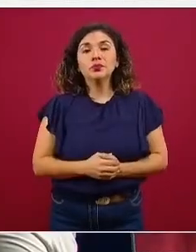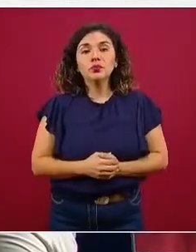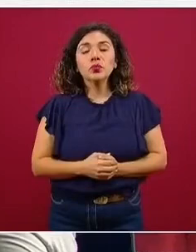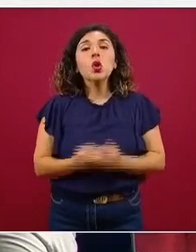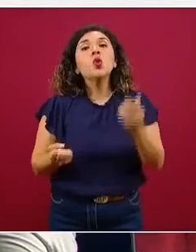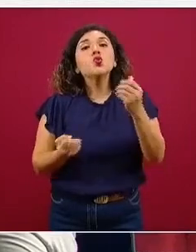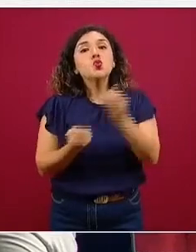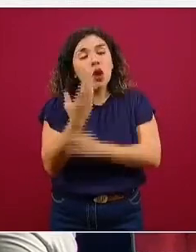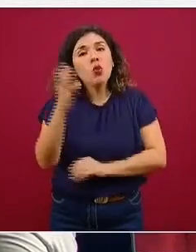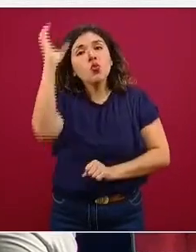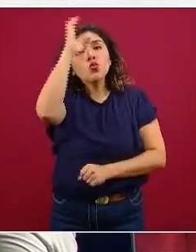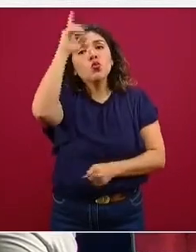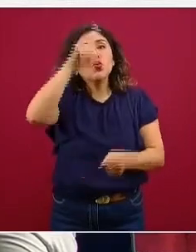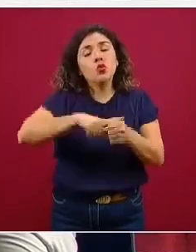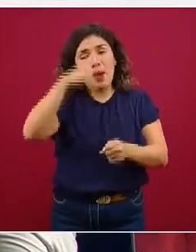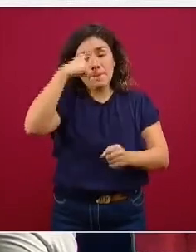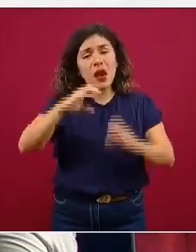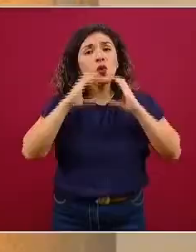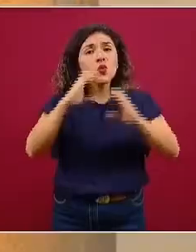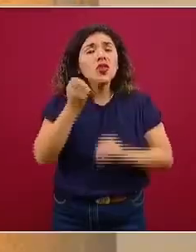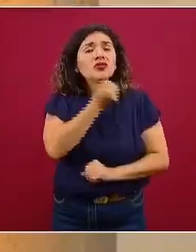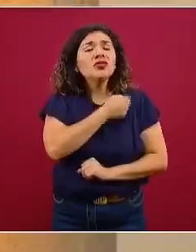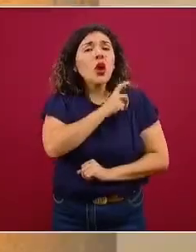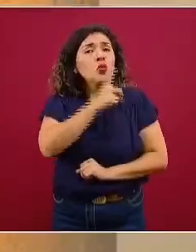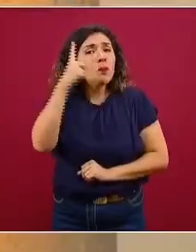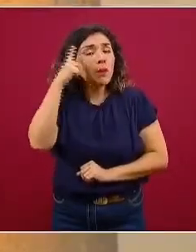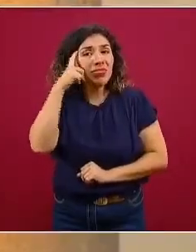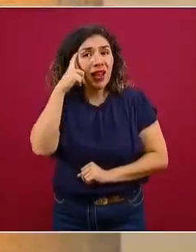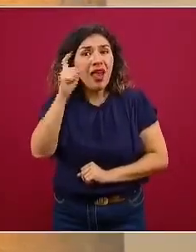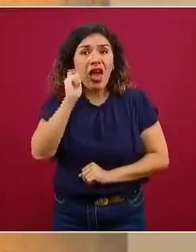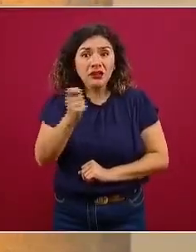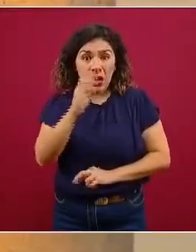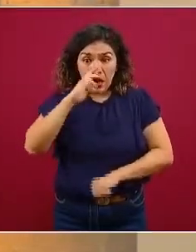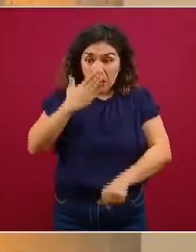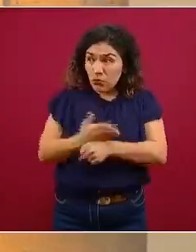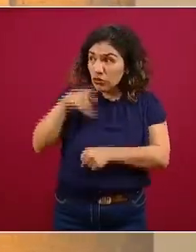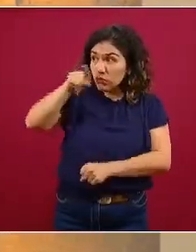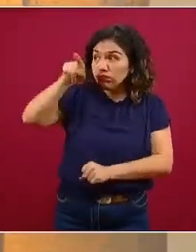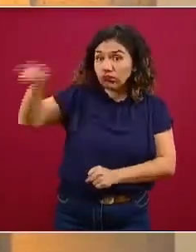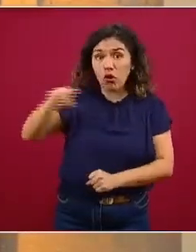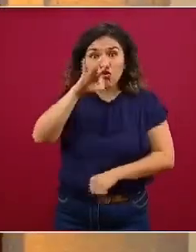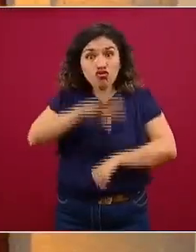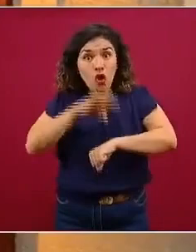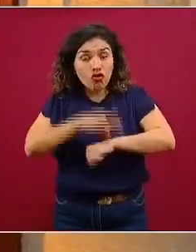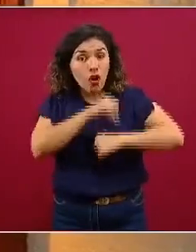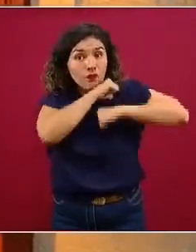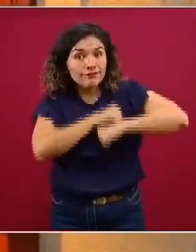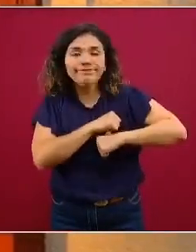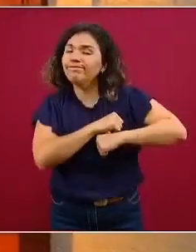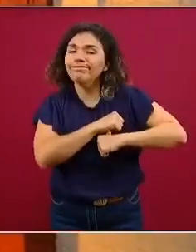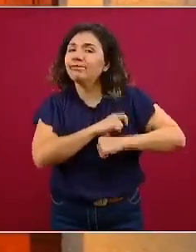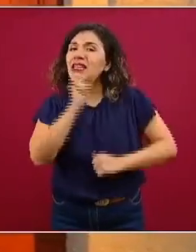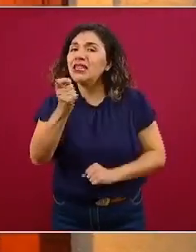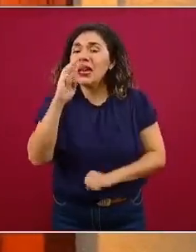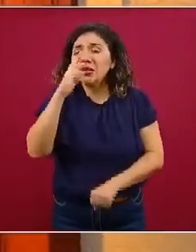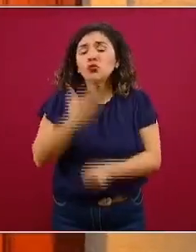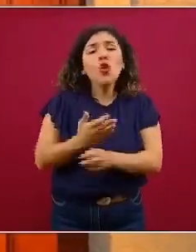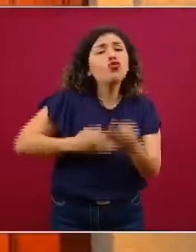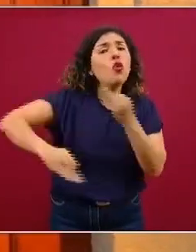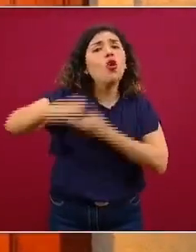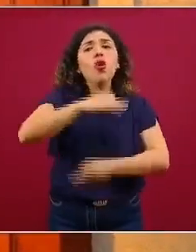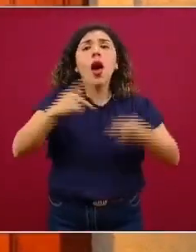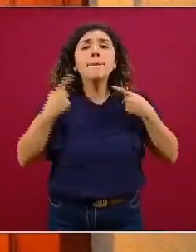de cuidado y de bienestar y de salud mental no sólo es una responsabilidad de las autoridades sanitarias, es responsabilidad de toda nuestra sociedad